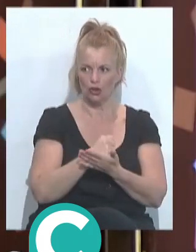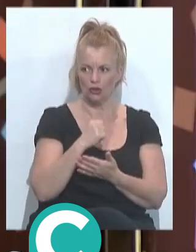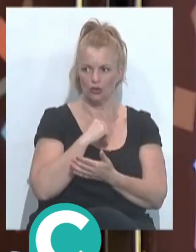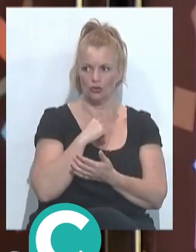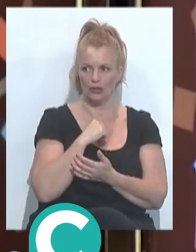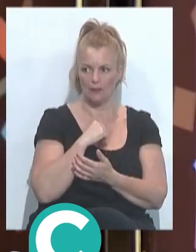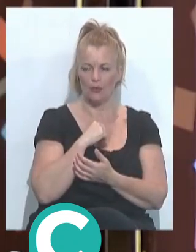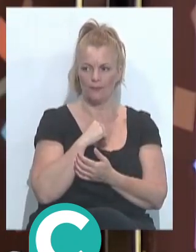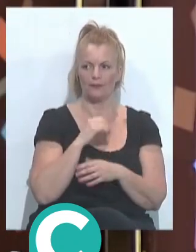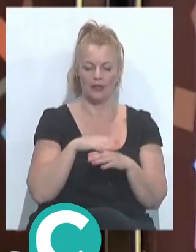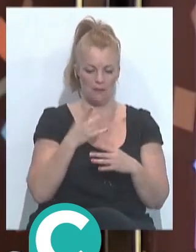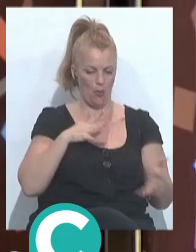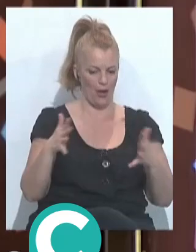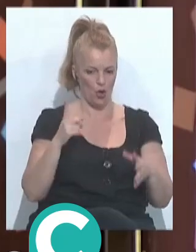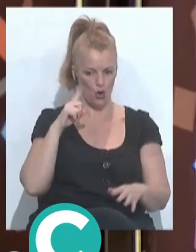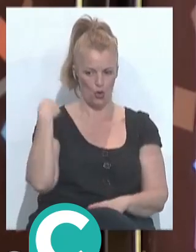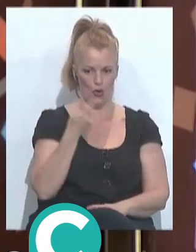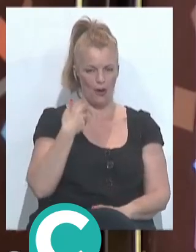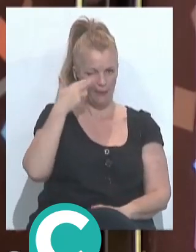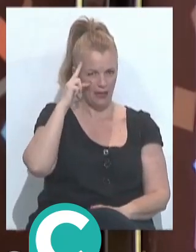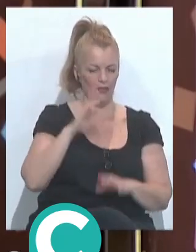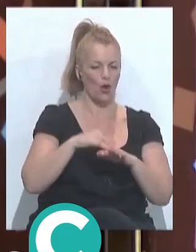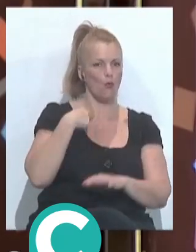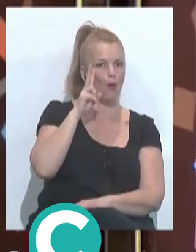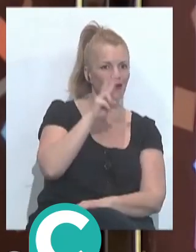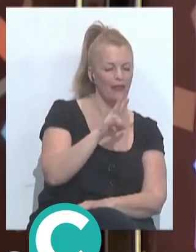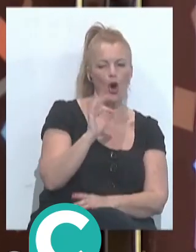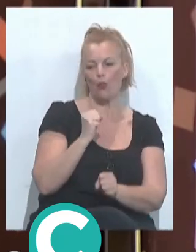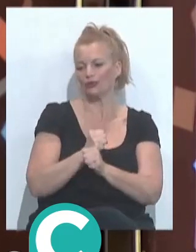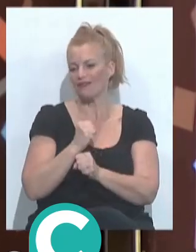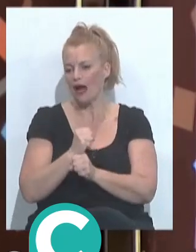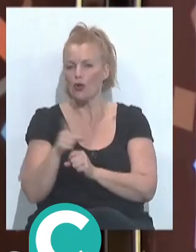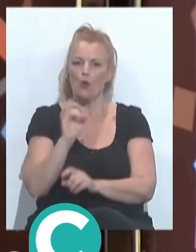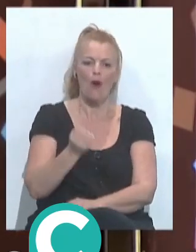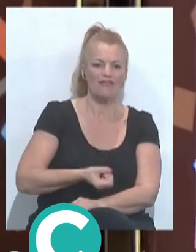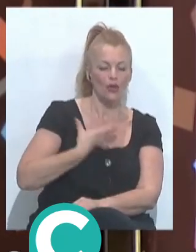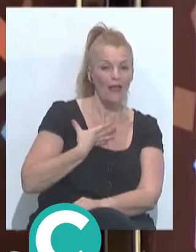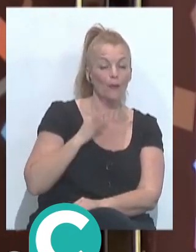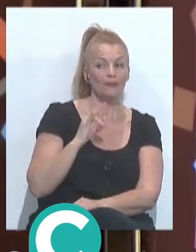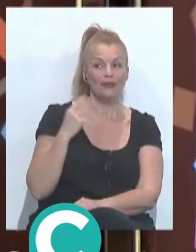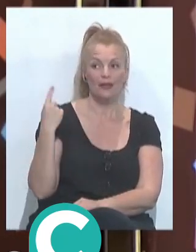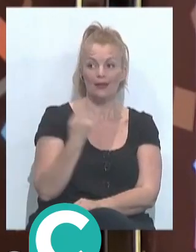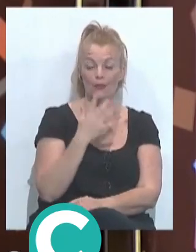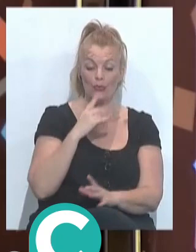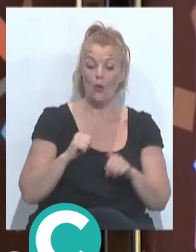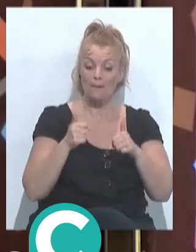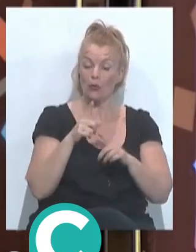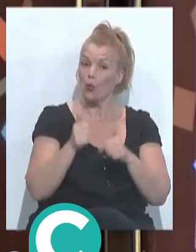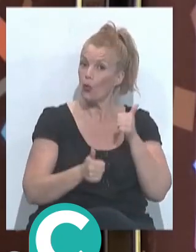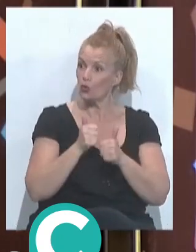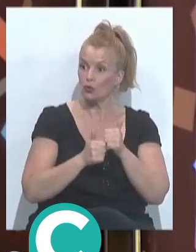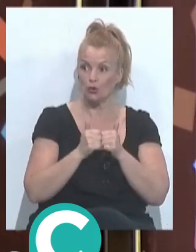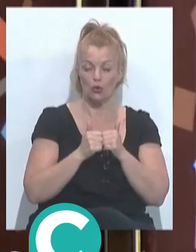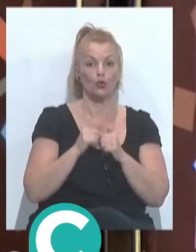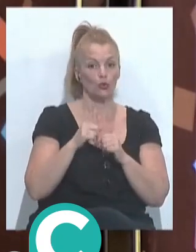el bagaje a nivel de experiencia de como espectadores o trabajando o como aficionado y aficionada, pero yo creo que una vez que empieza un concurso tú